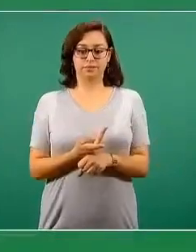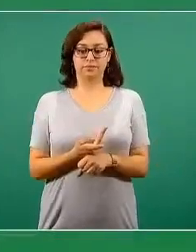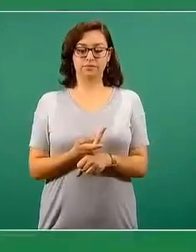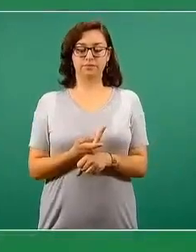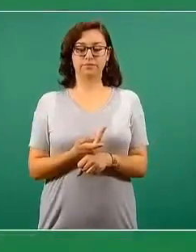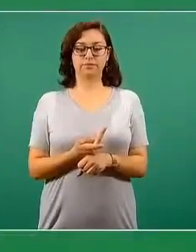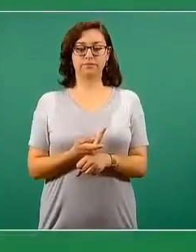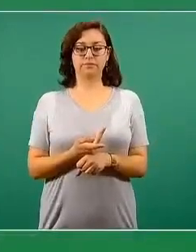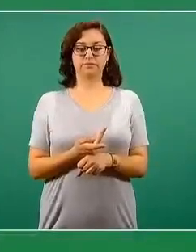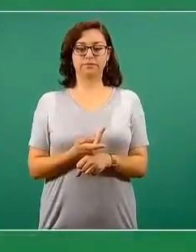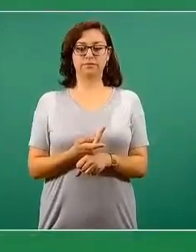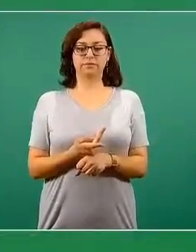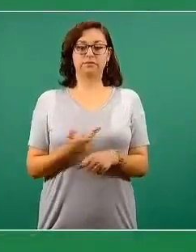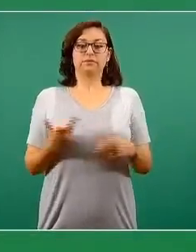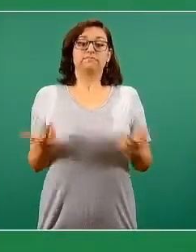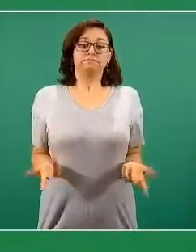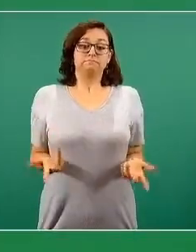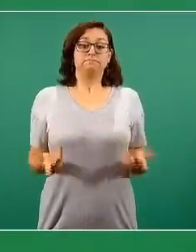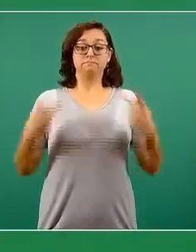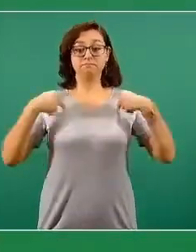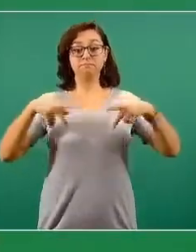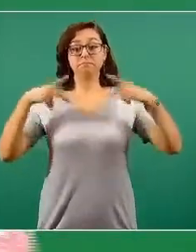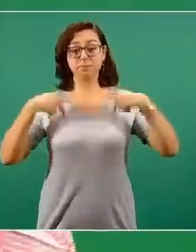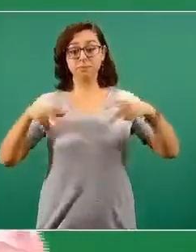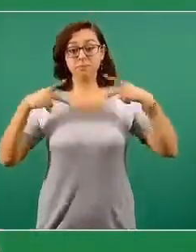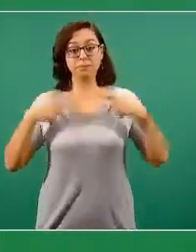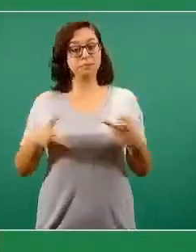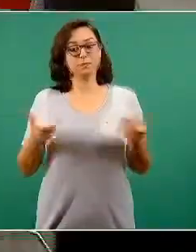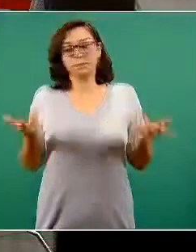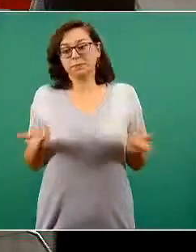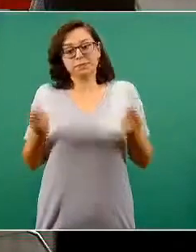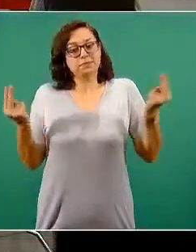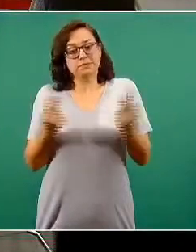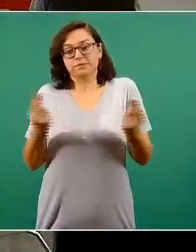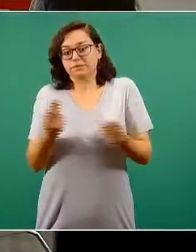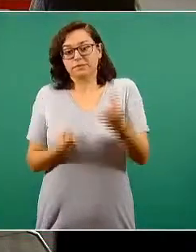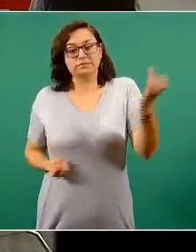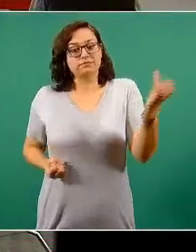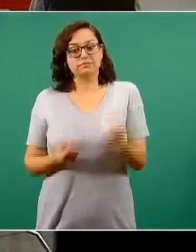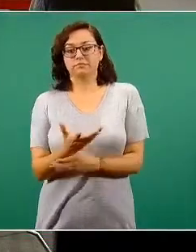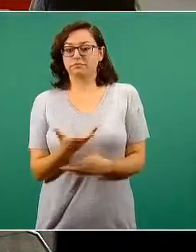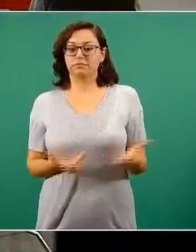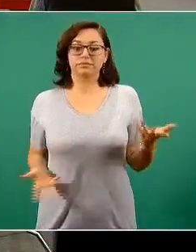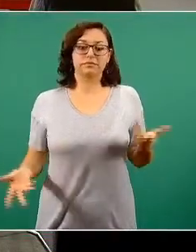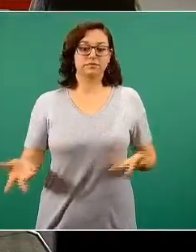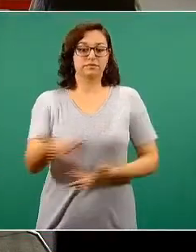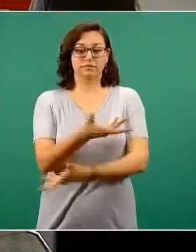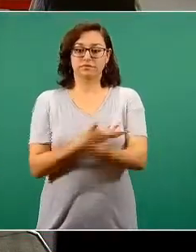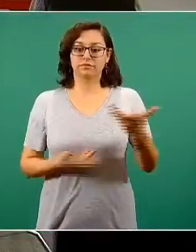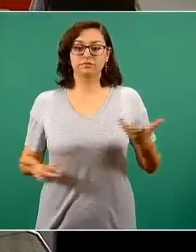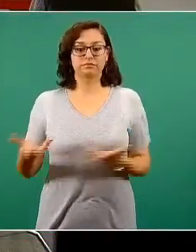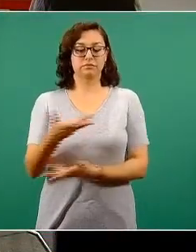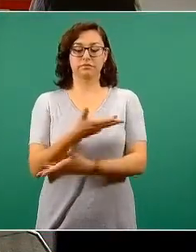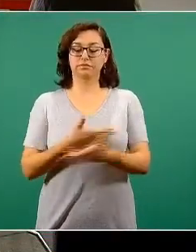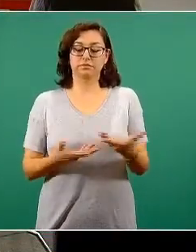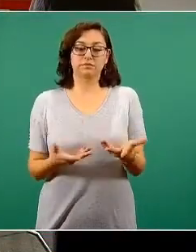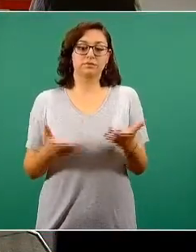hecho irremediable de que las personas salgan y se movilicen mucho más allá de sus